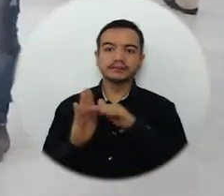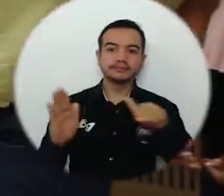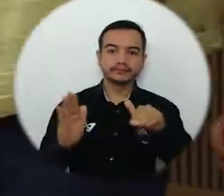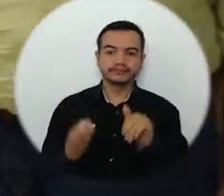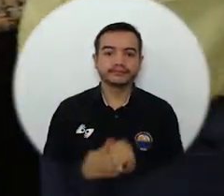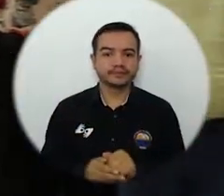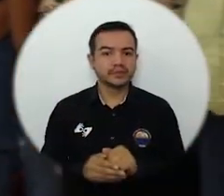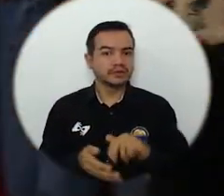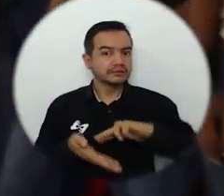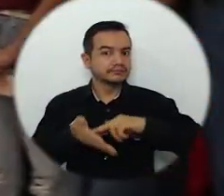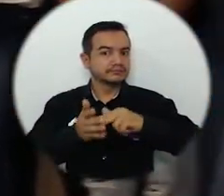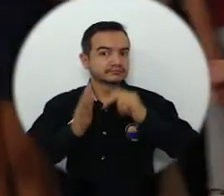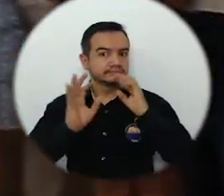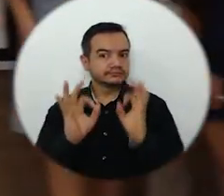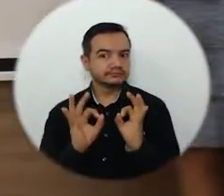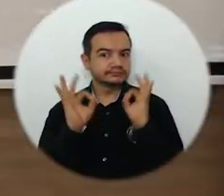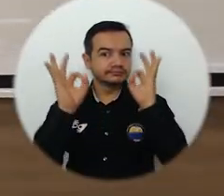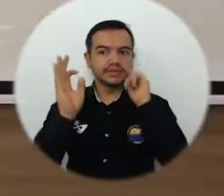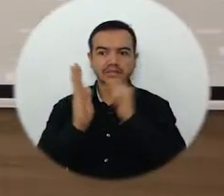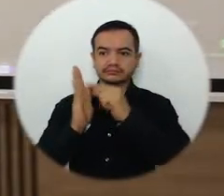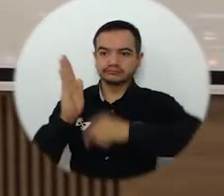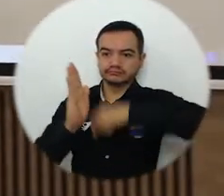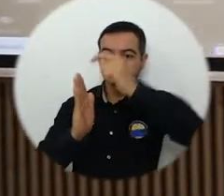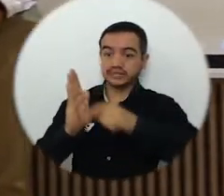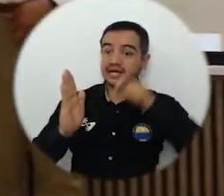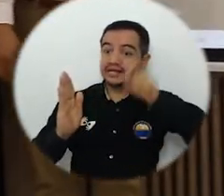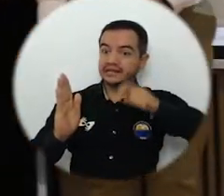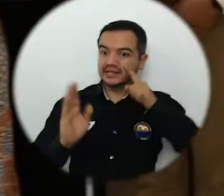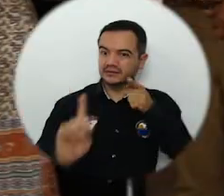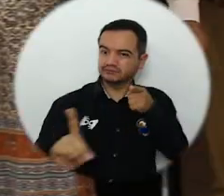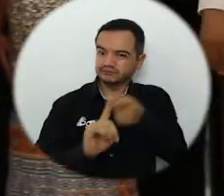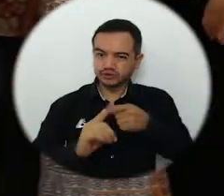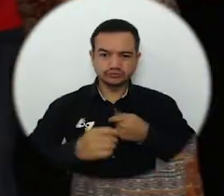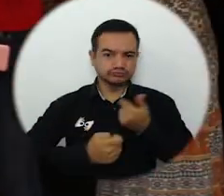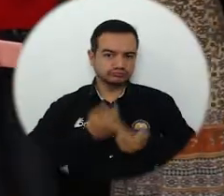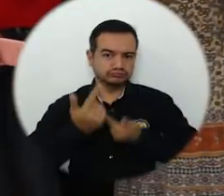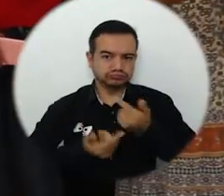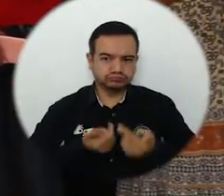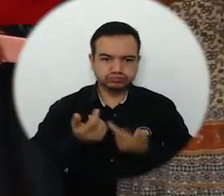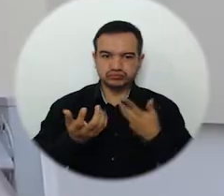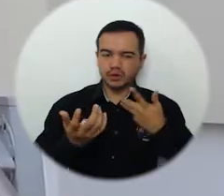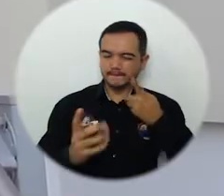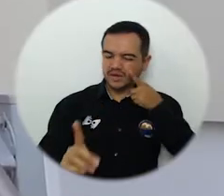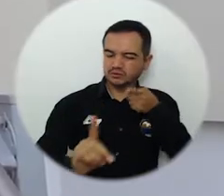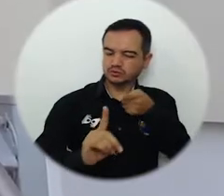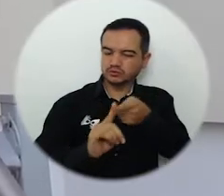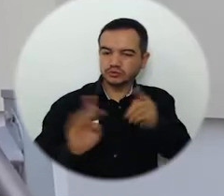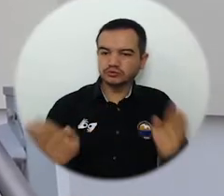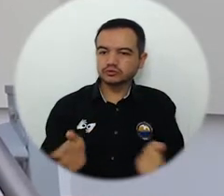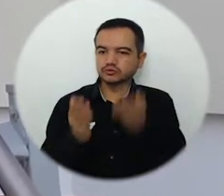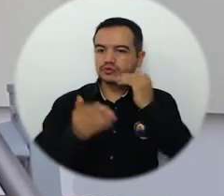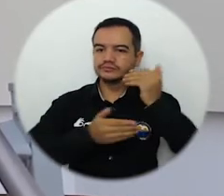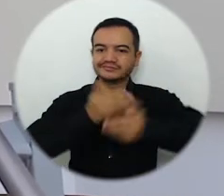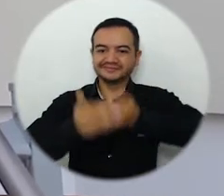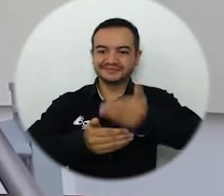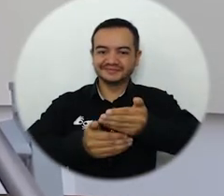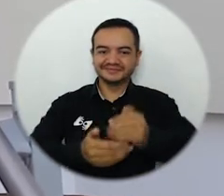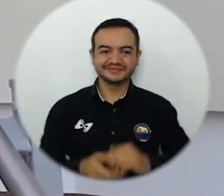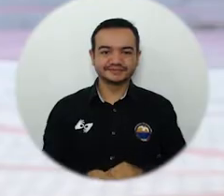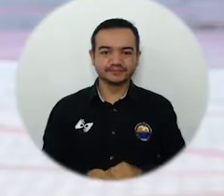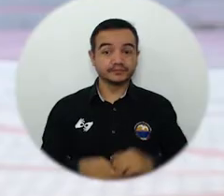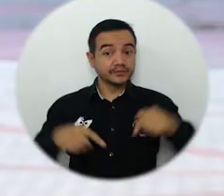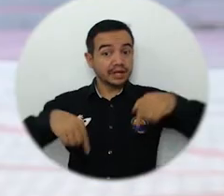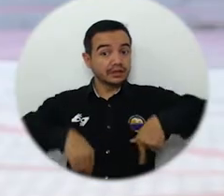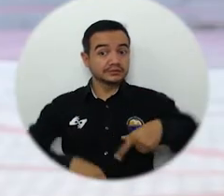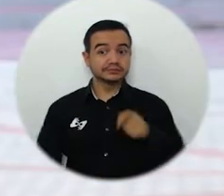la acreditación en alta calidad es el principal objetivo de la comunidad académica que activa y participativamente le apuesta al mejoramiento continuo.